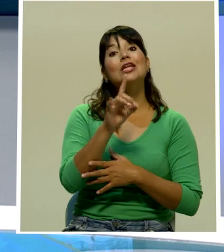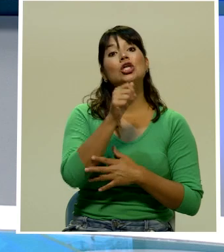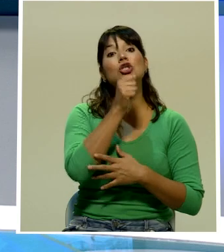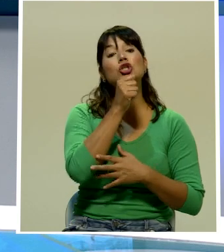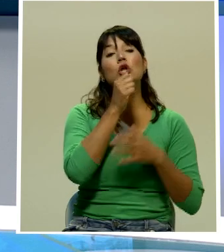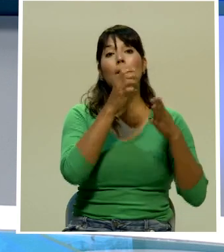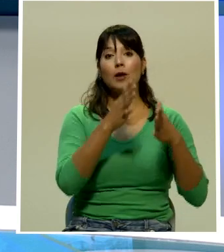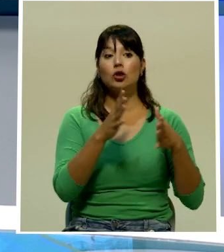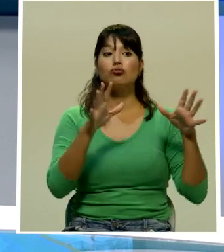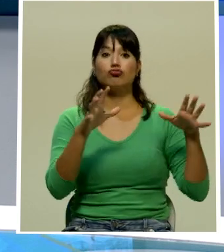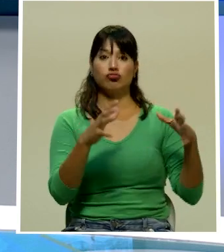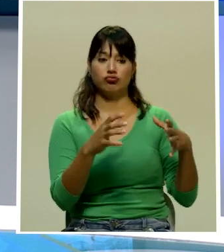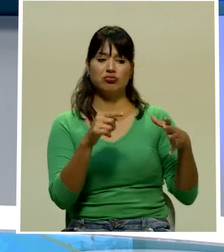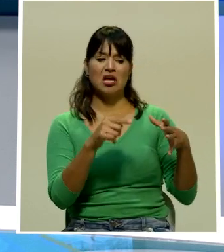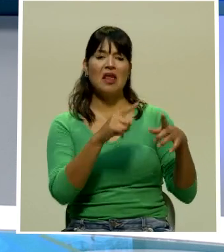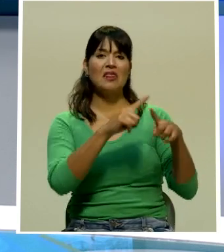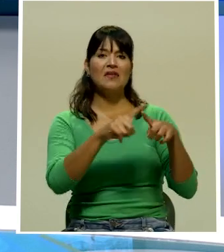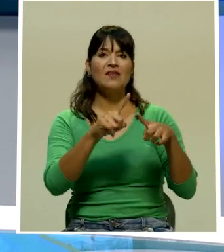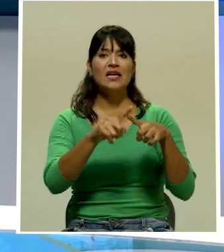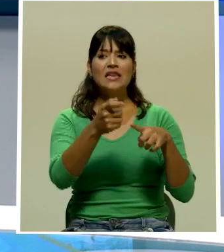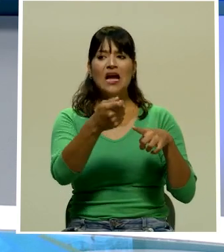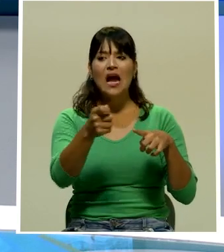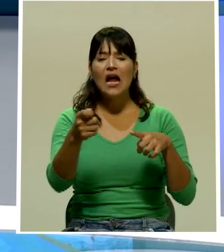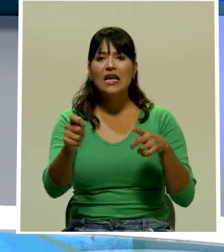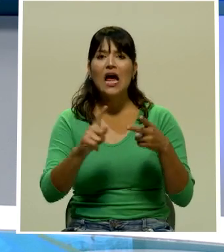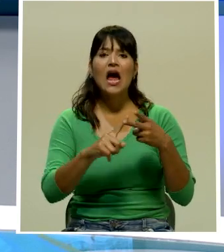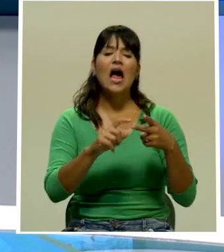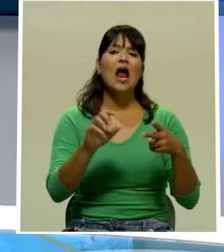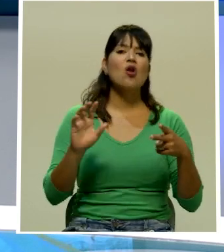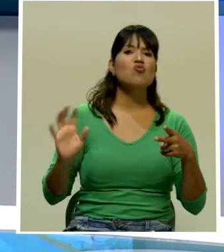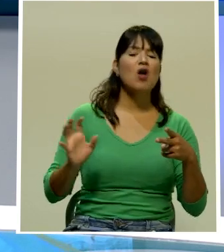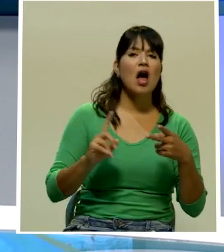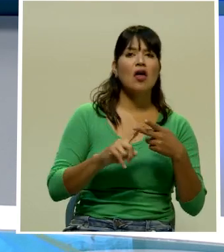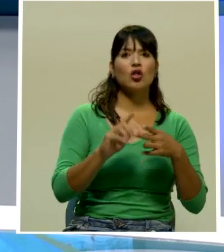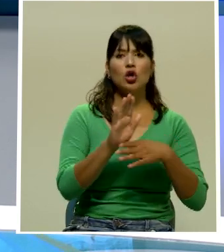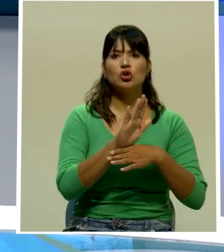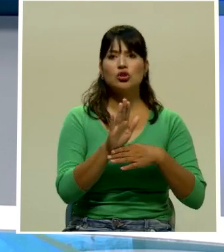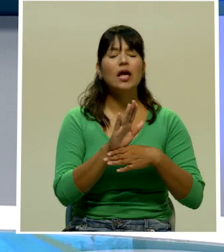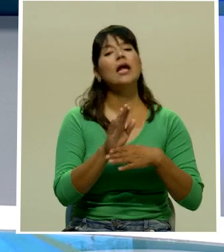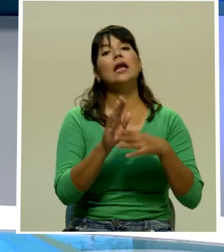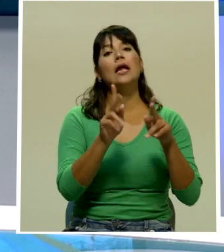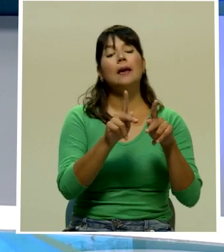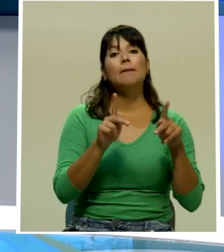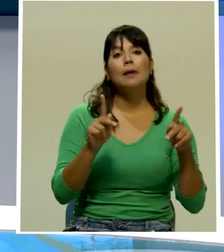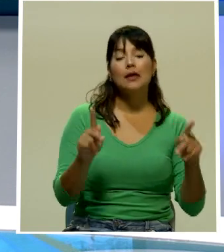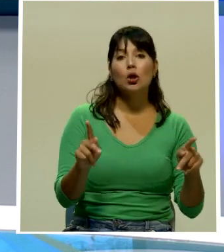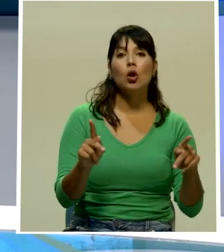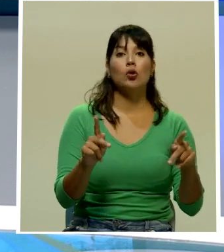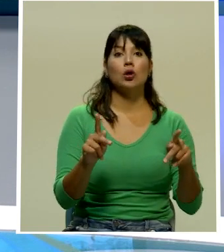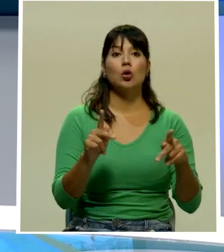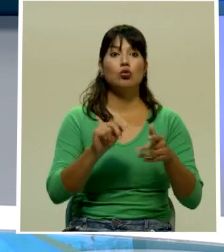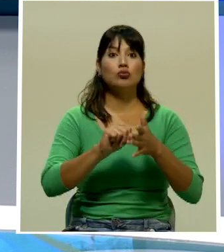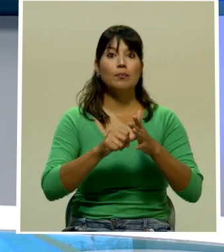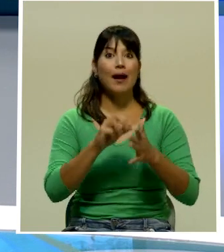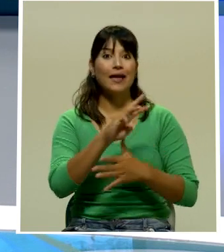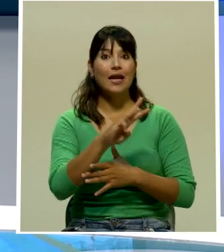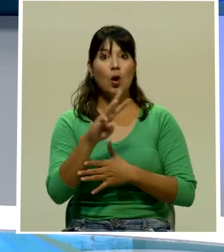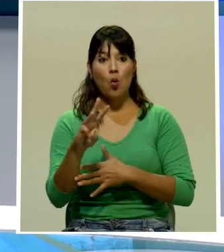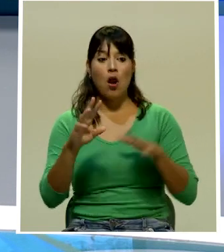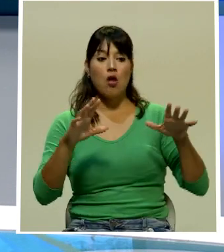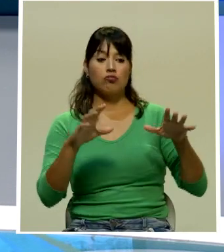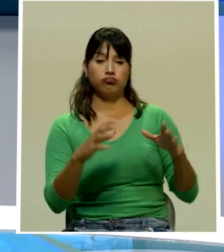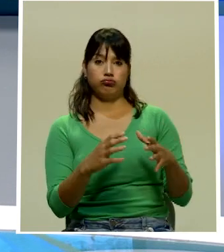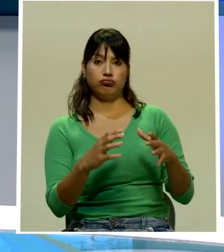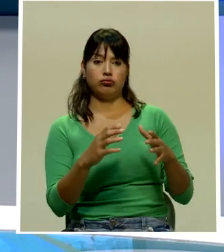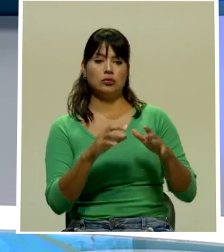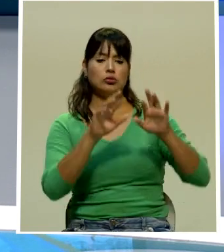de distintos medios, de prensa escrita, de radio, de televisión, de web, solicitan que se eliminen